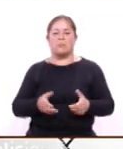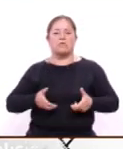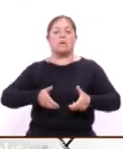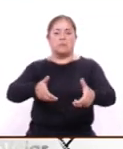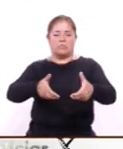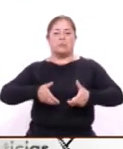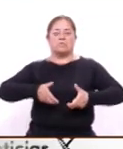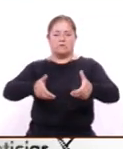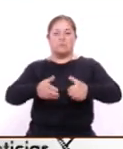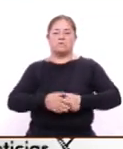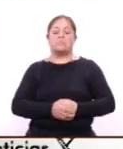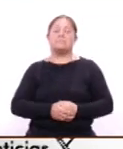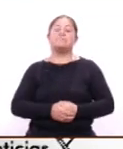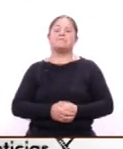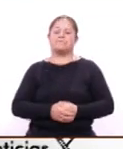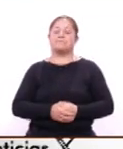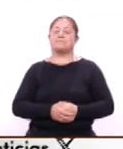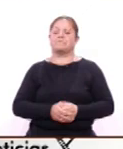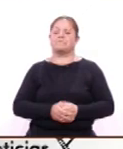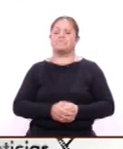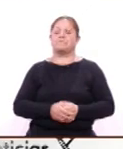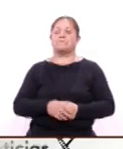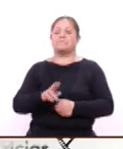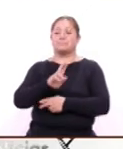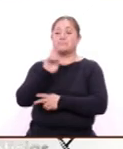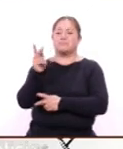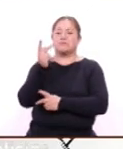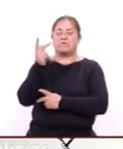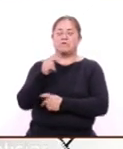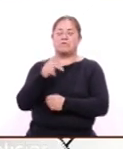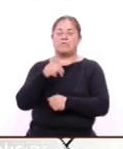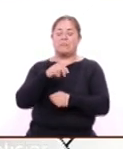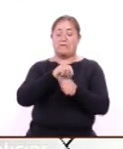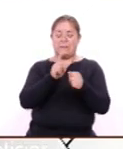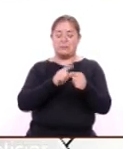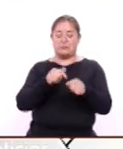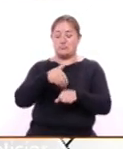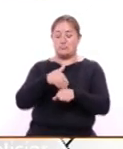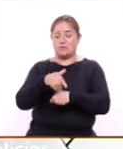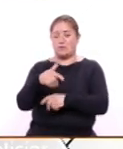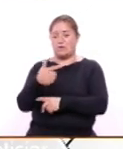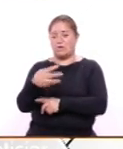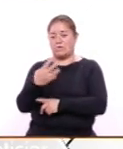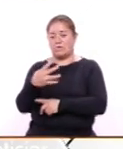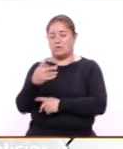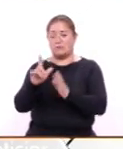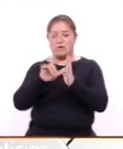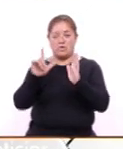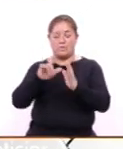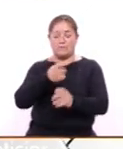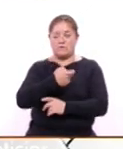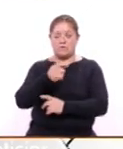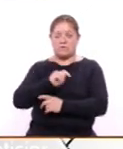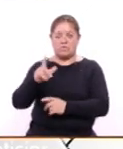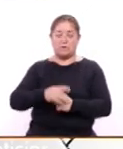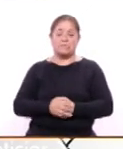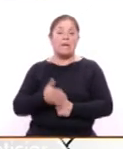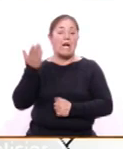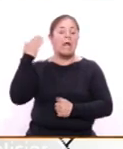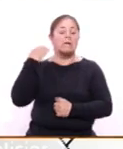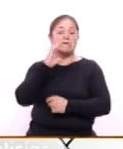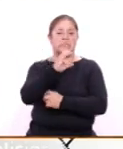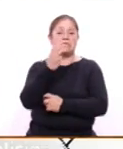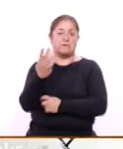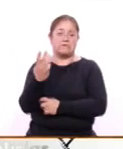Avenida Politécnico Nacional, número 14, en la Loma Chicotenca. Sí, Loma Chicotenca. Así es, lo que antes era el C3.